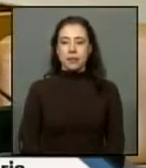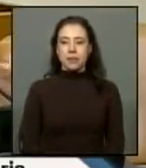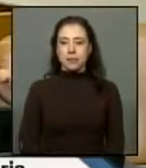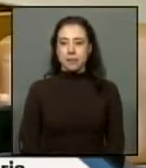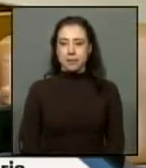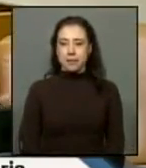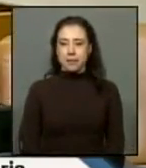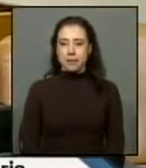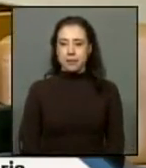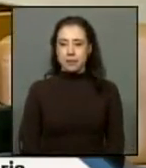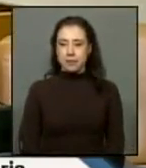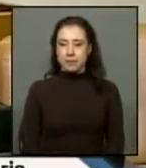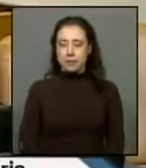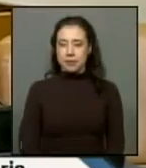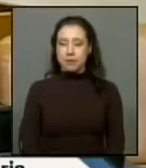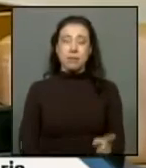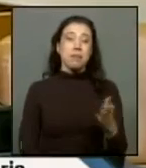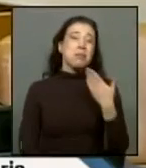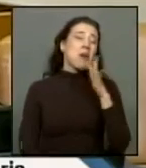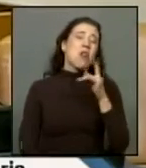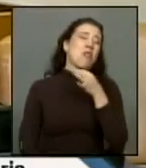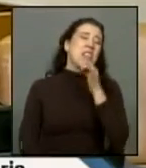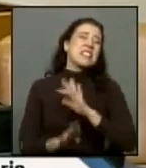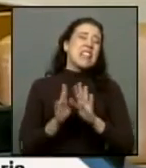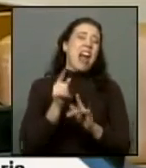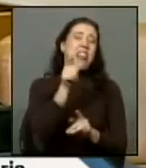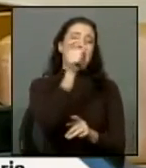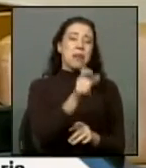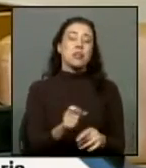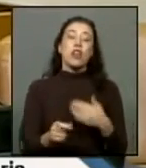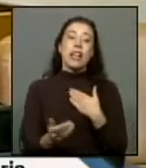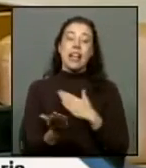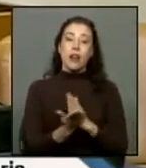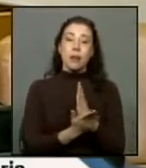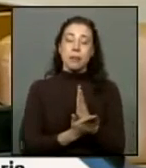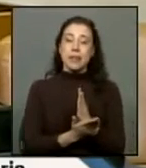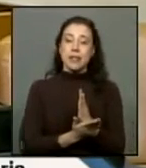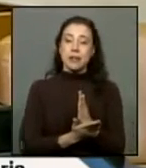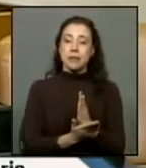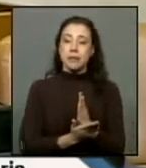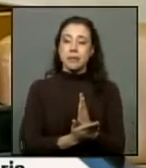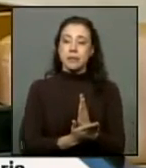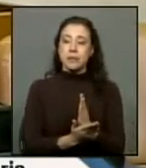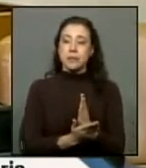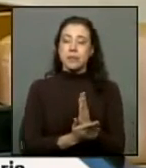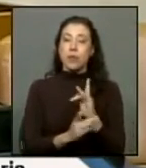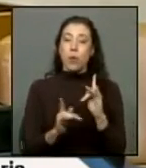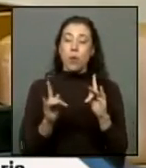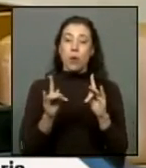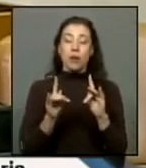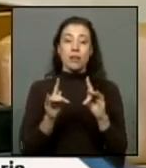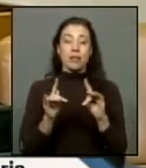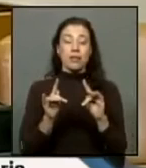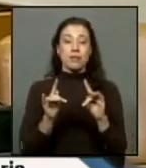tan chico que ni siquiera me lo he mencionado yo quería partir con con un texto